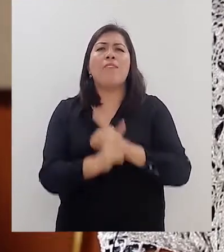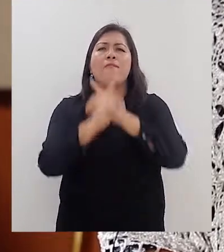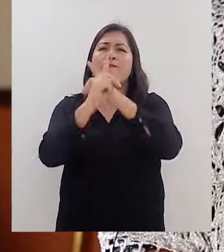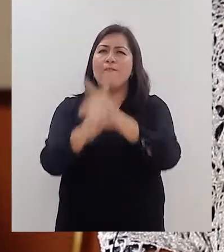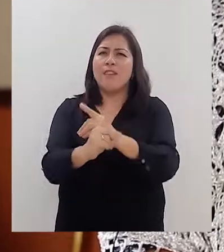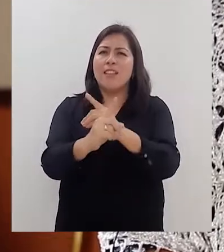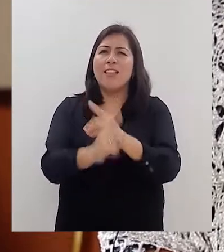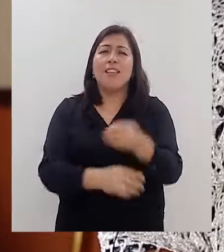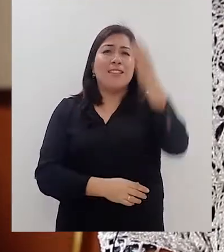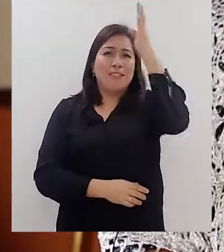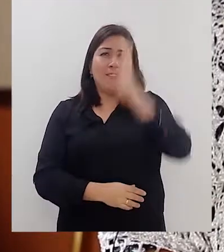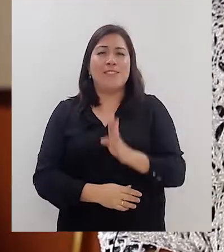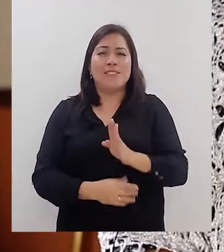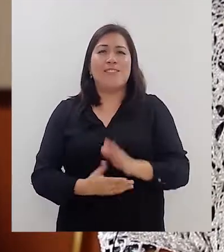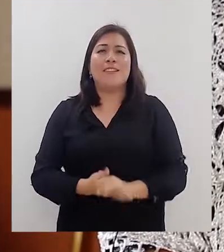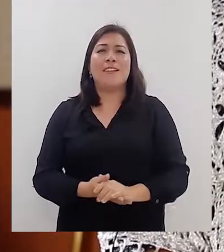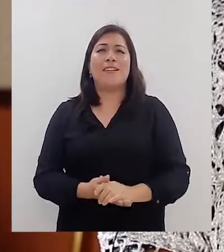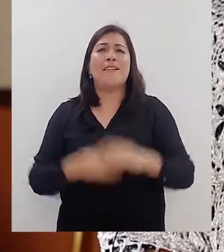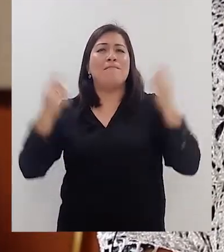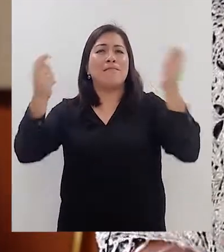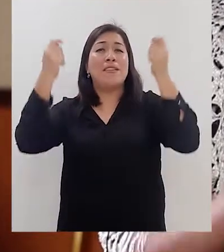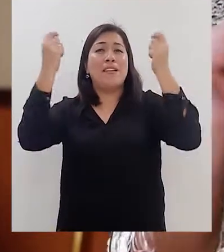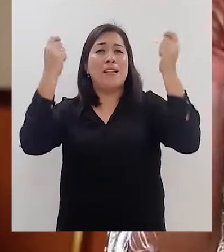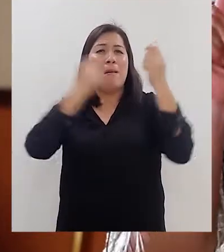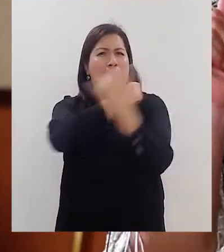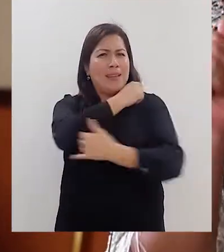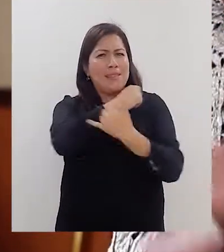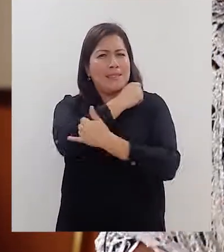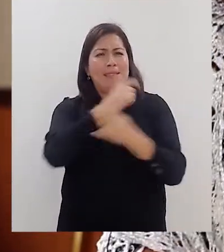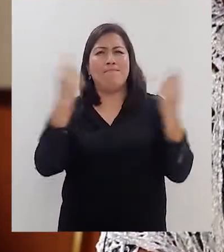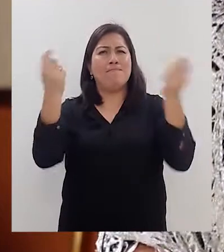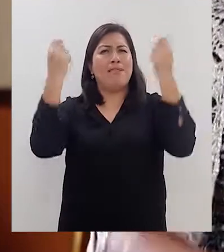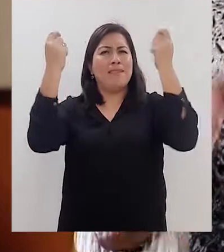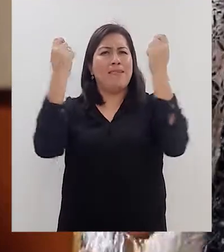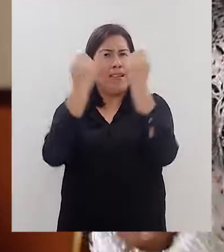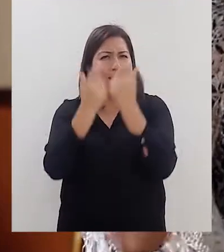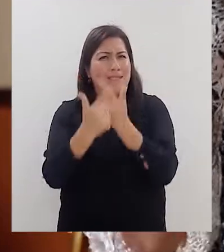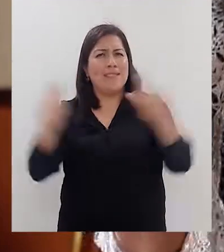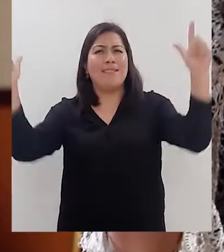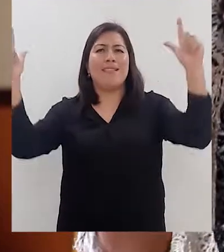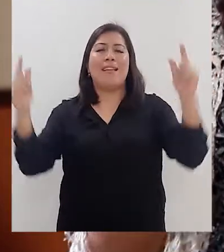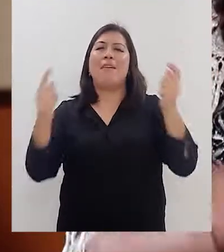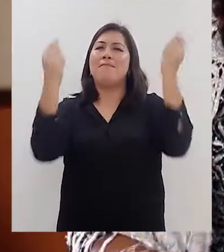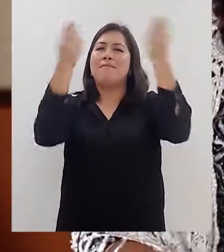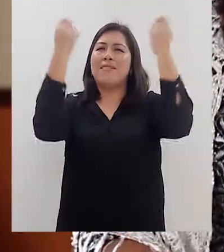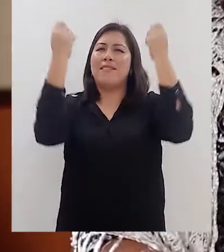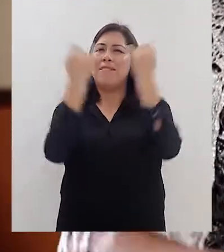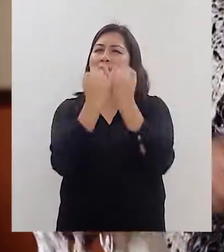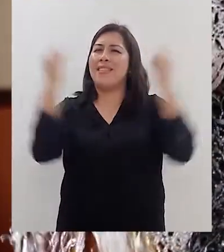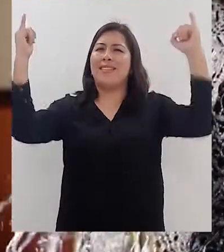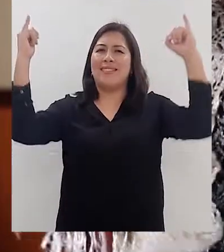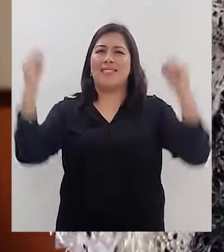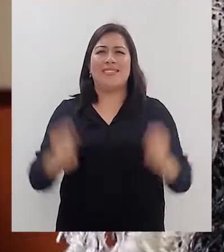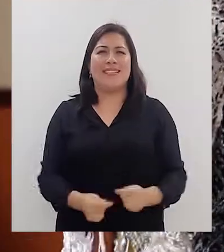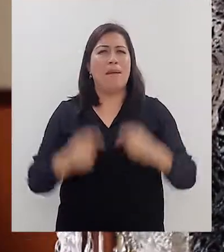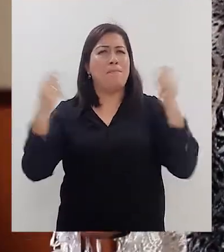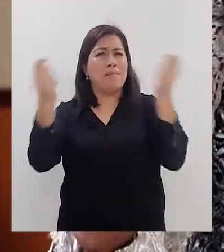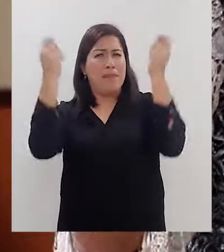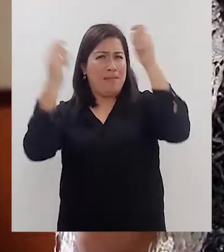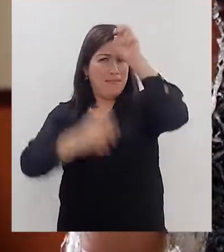justicia de su causa que Dios defiende ¡Viva la patria! ¡Viva la libertad! ¡Viva! ¡Viva la independencia!